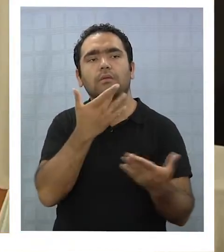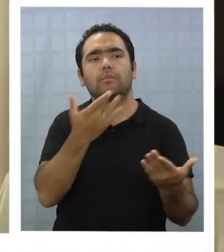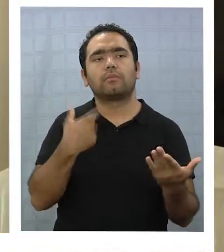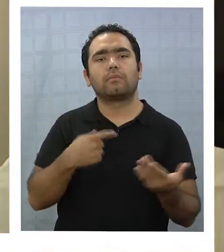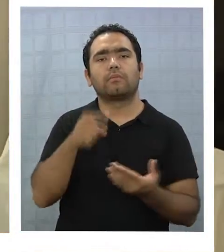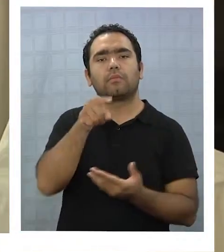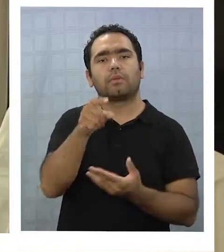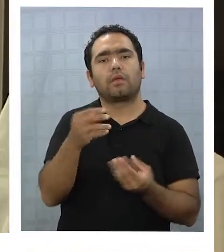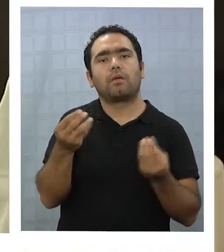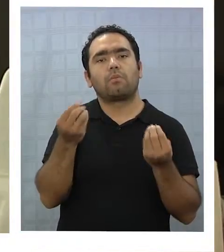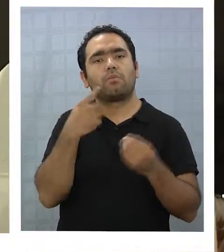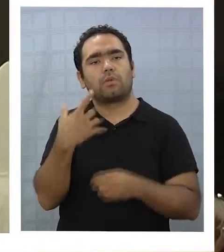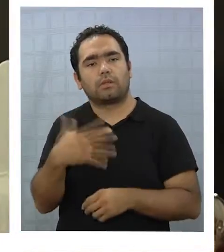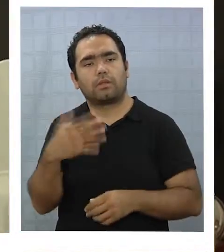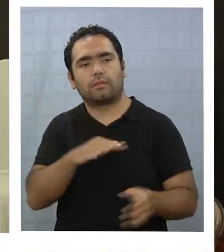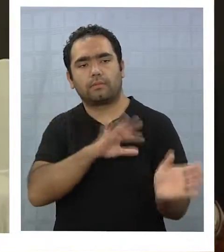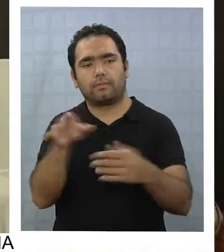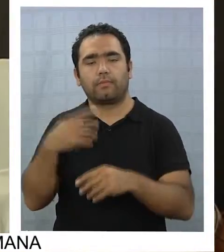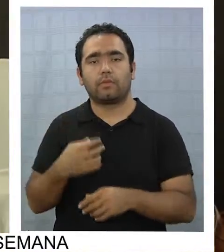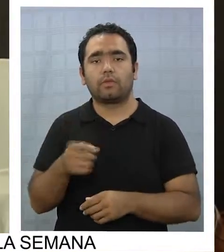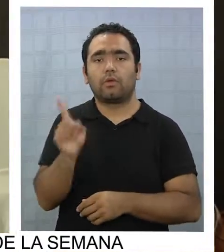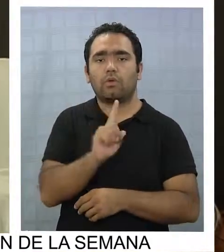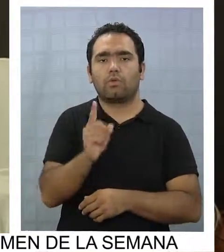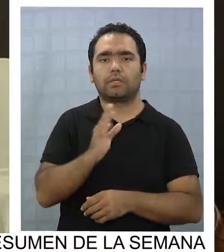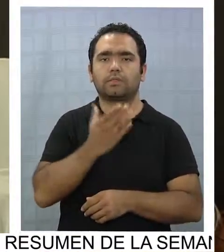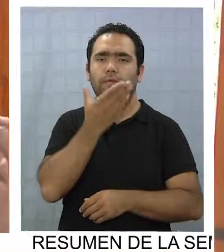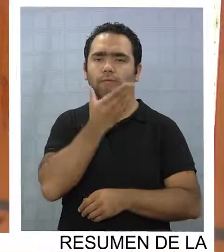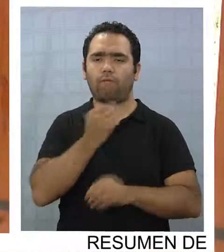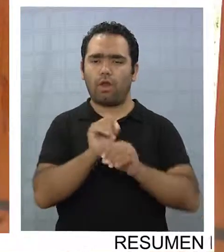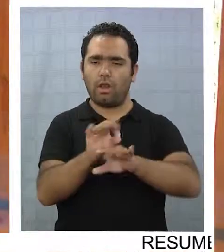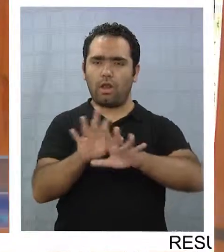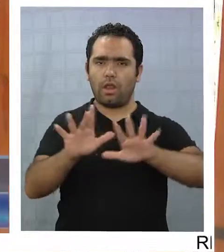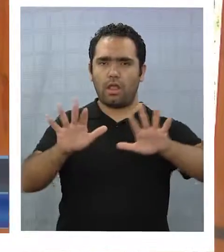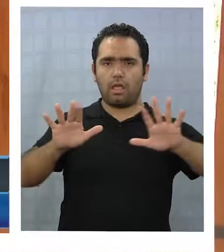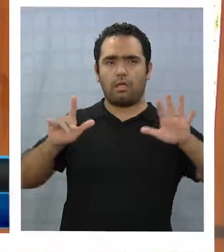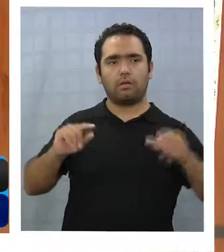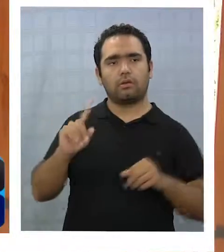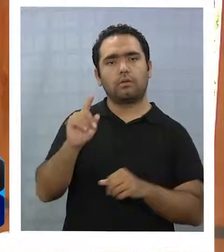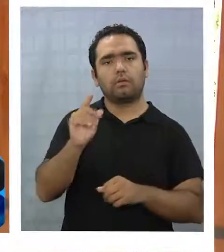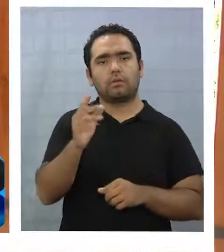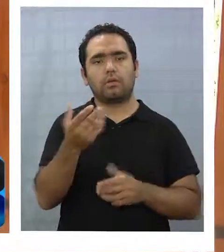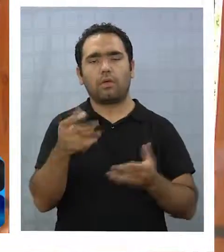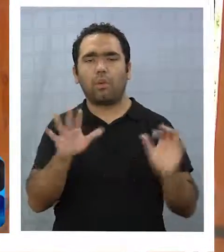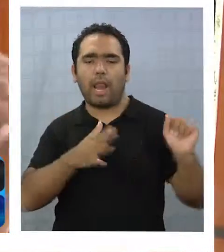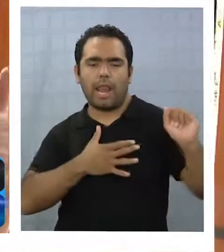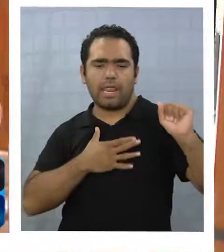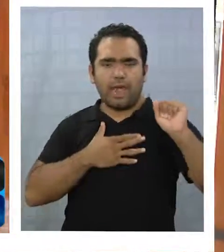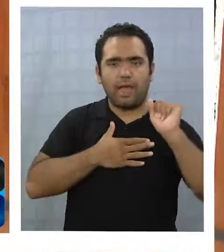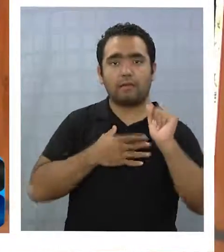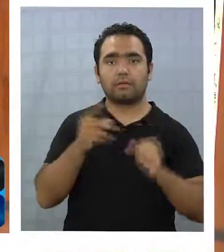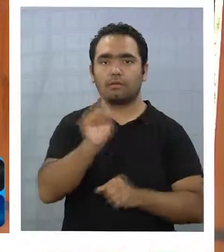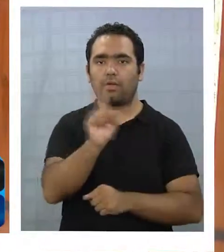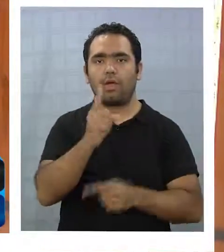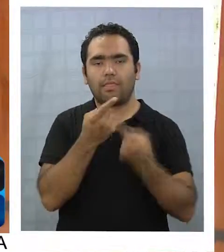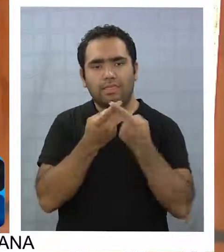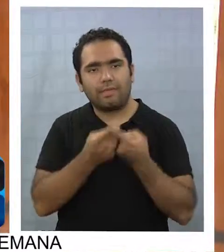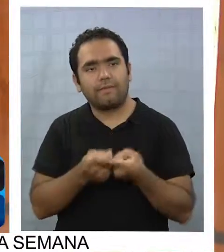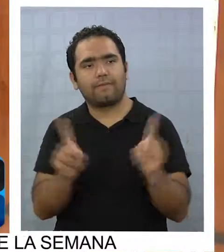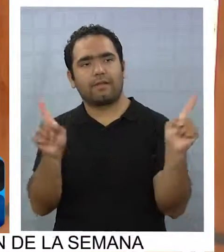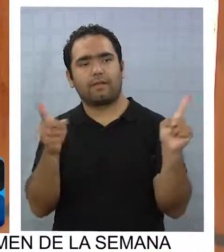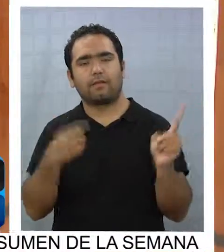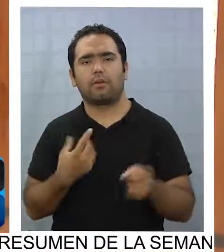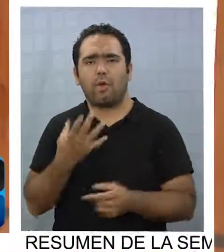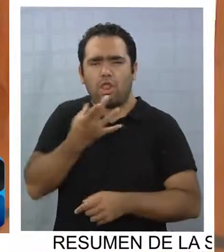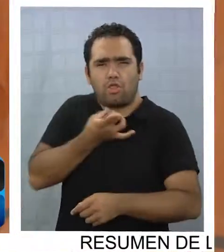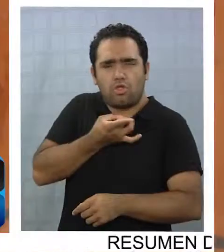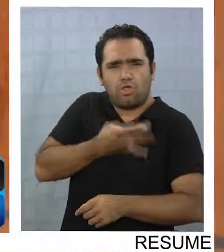grotesca. No es estético, no es lo bello que tiene la danza contemporánea, sino que es justamente todo lo contrario, como el